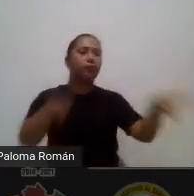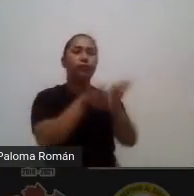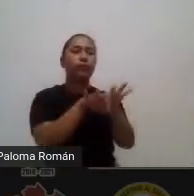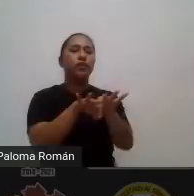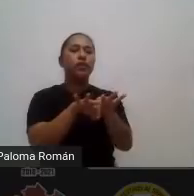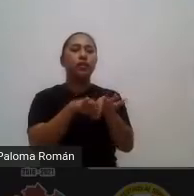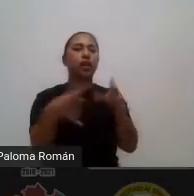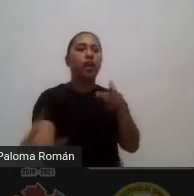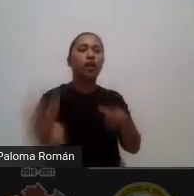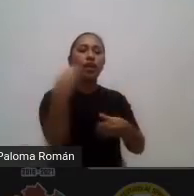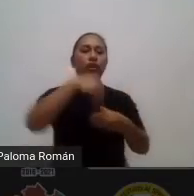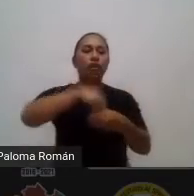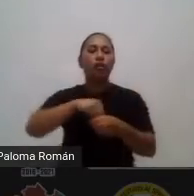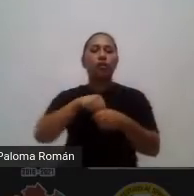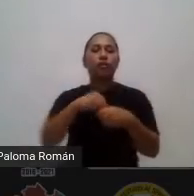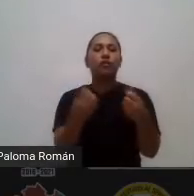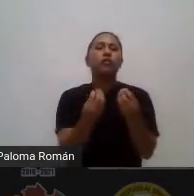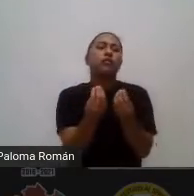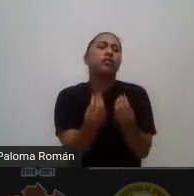pequeños equipos